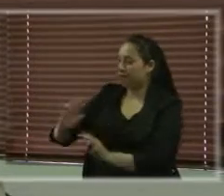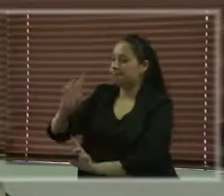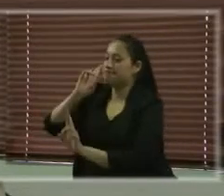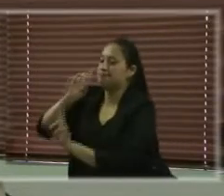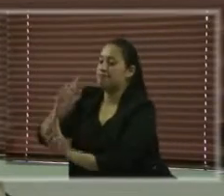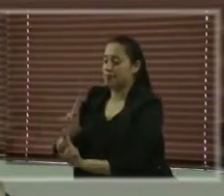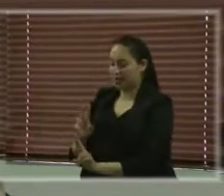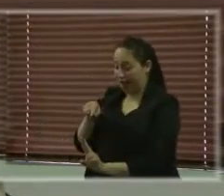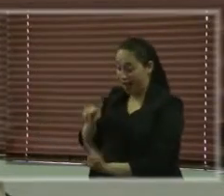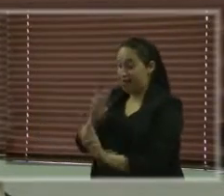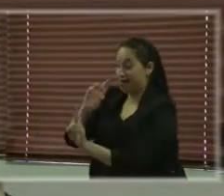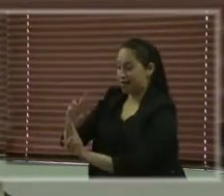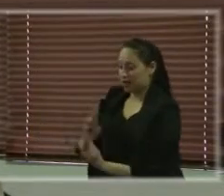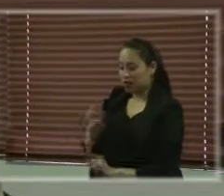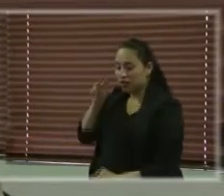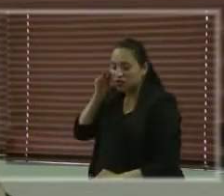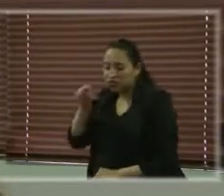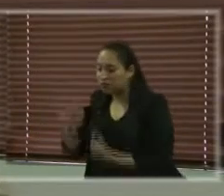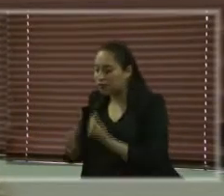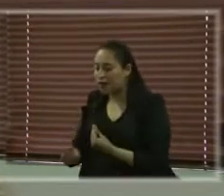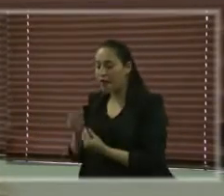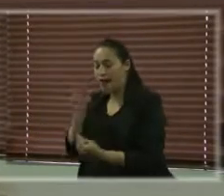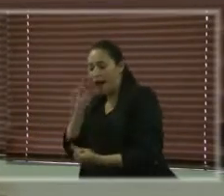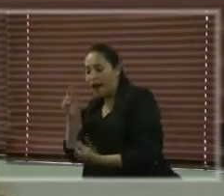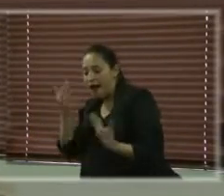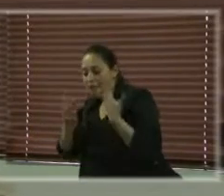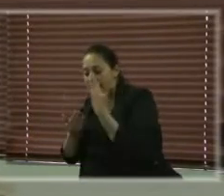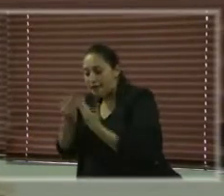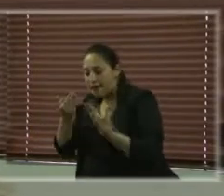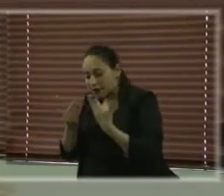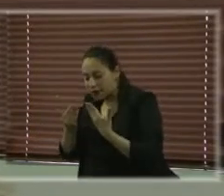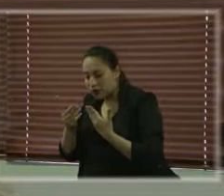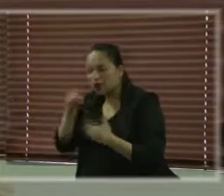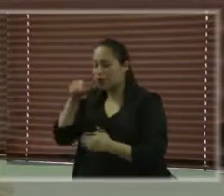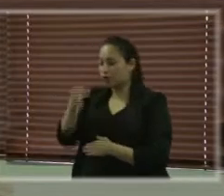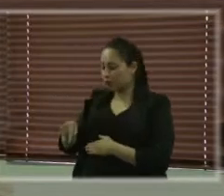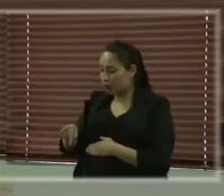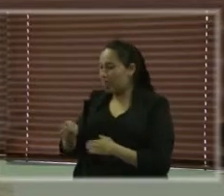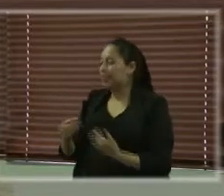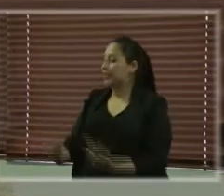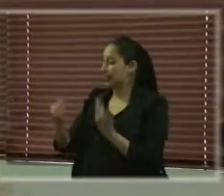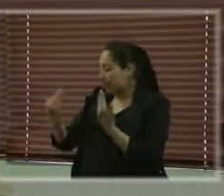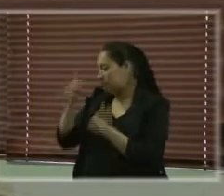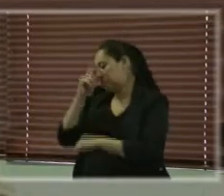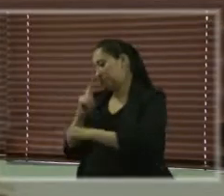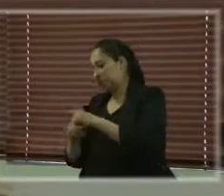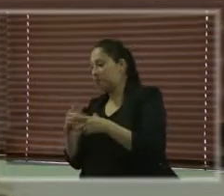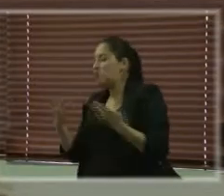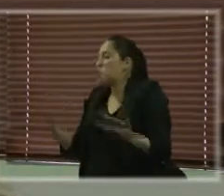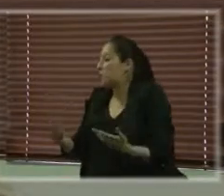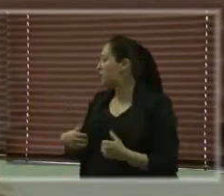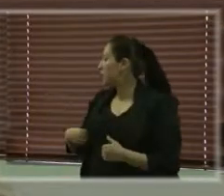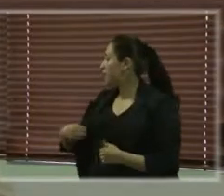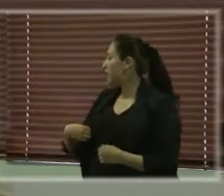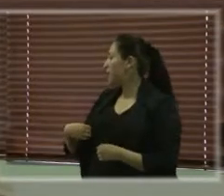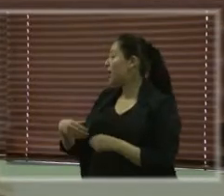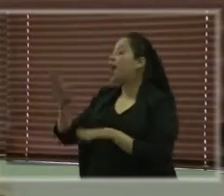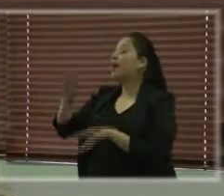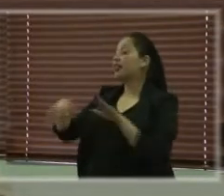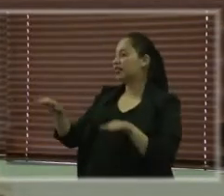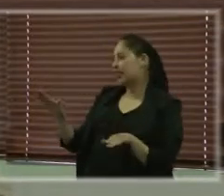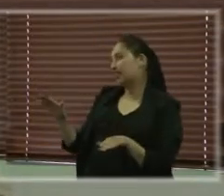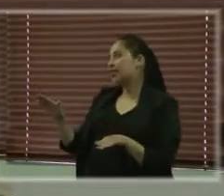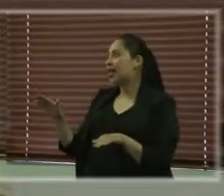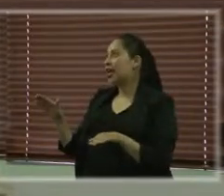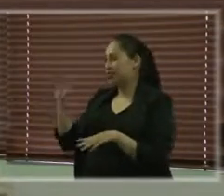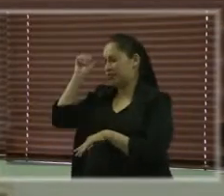no tienen un inicio y un fin, sino que muchas veces incluso empiezan hace mucho, mucho tiempo, incluso antes de que la convención